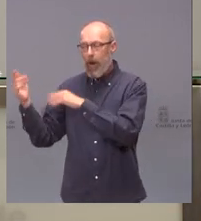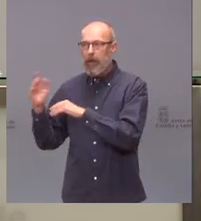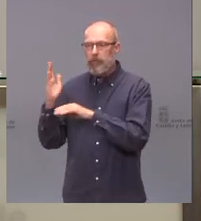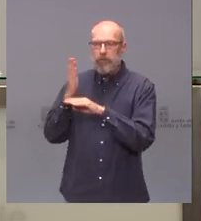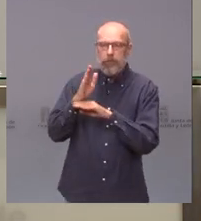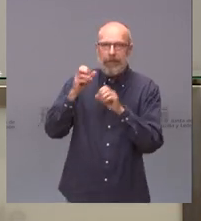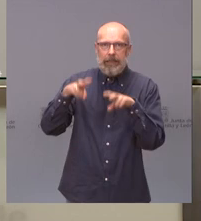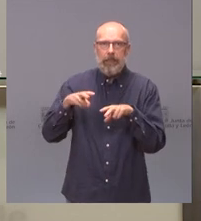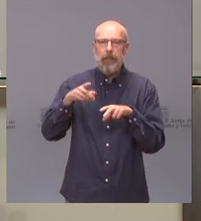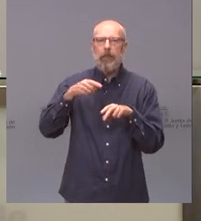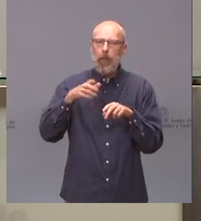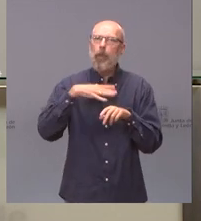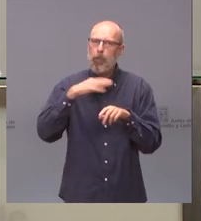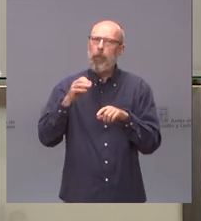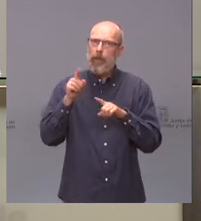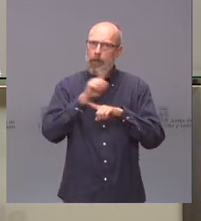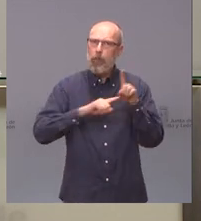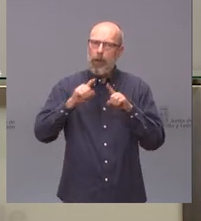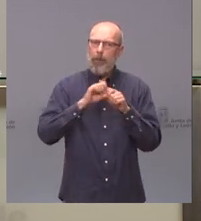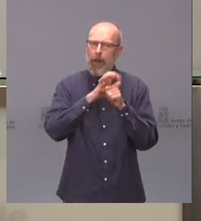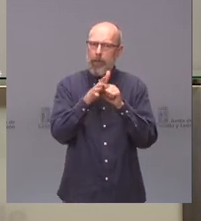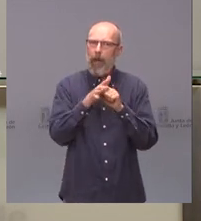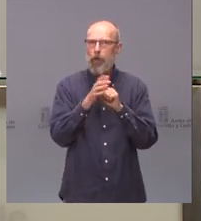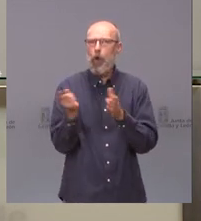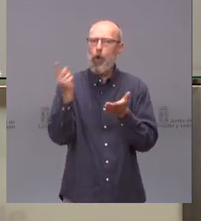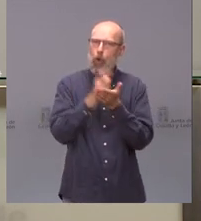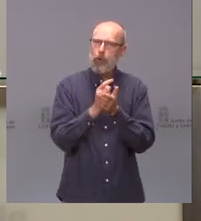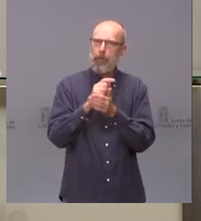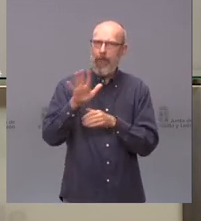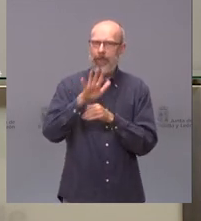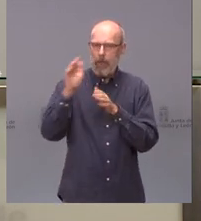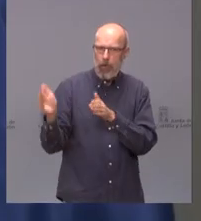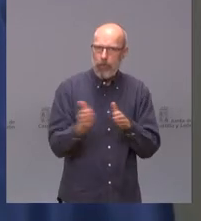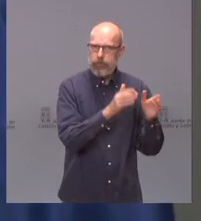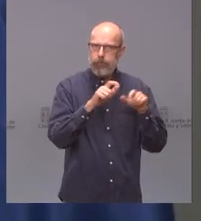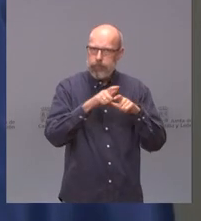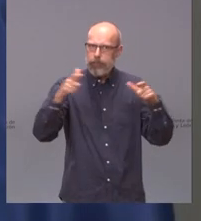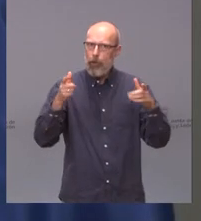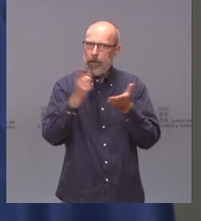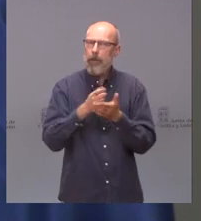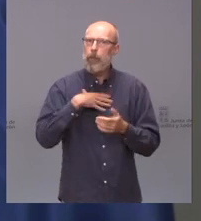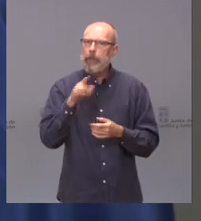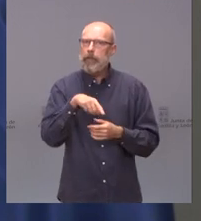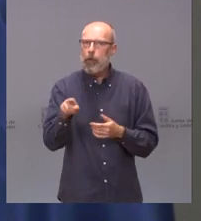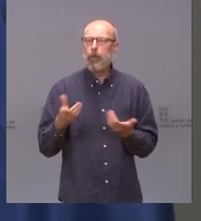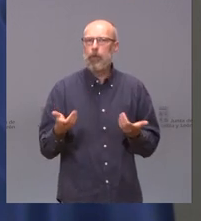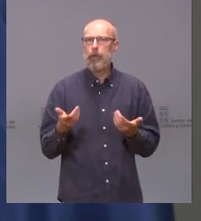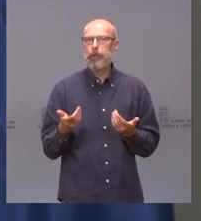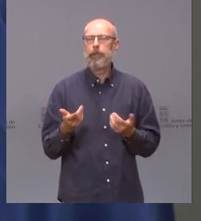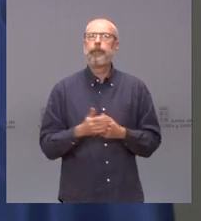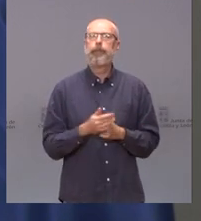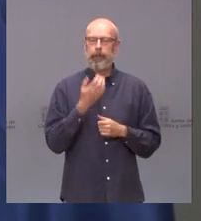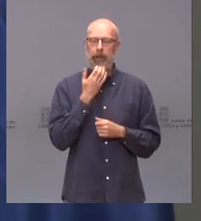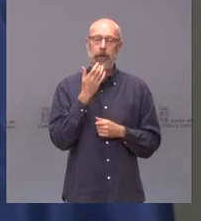acabar en una quinta ola pese al avance de la vacunación? Gracias. Bueno, nosotros estamos haciendo